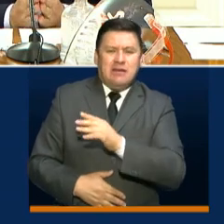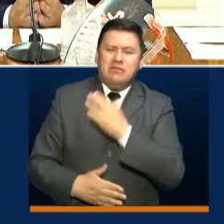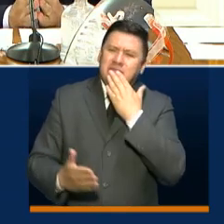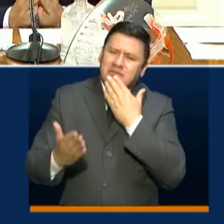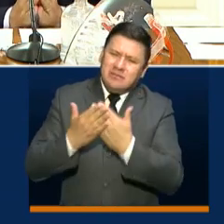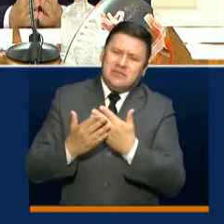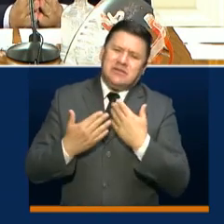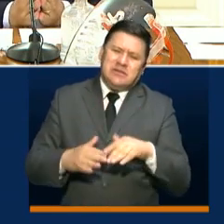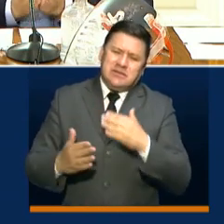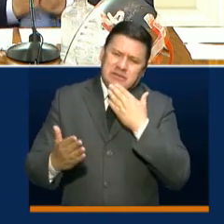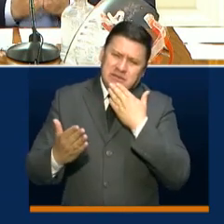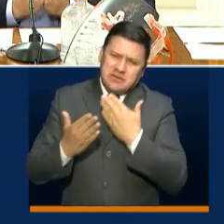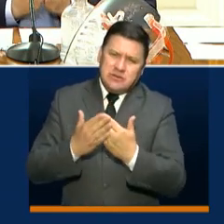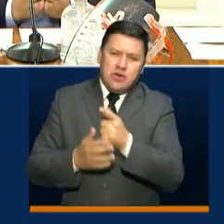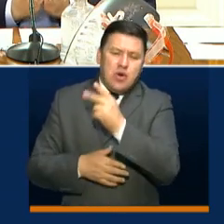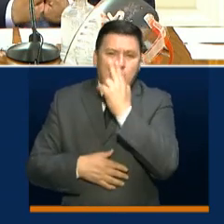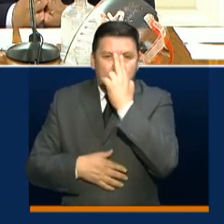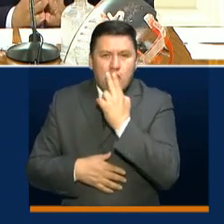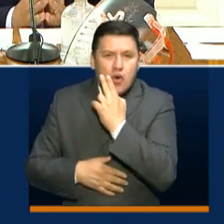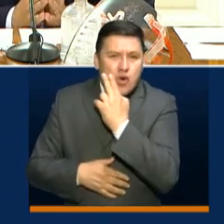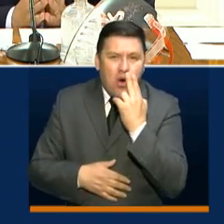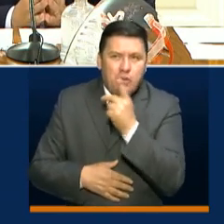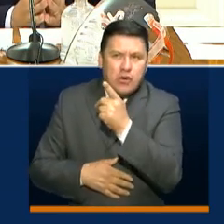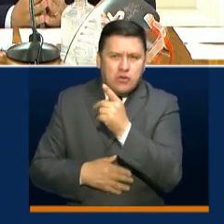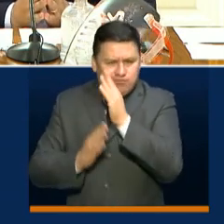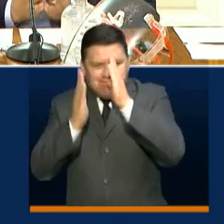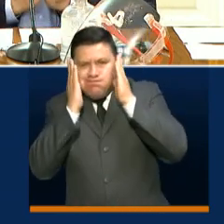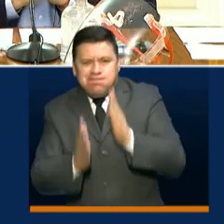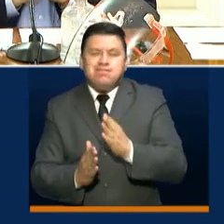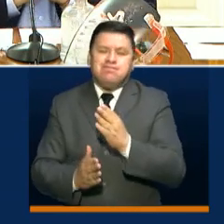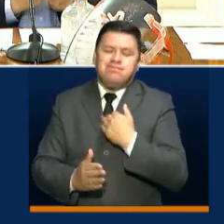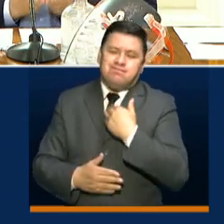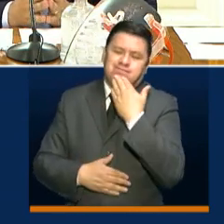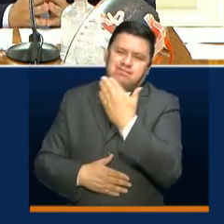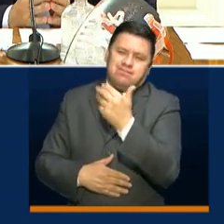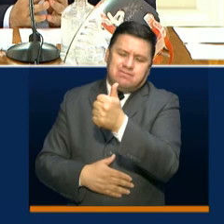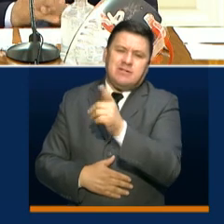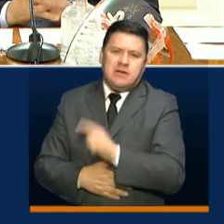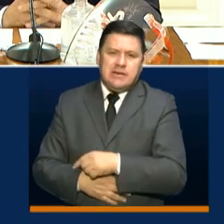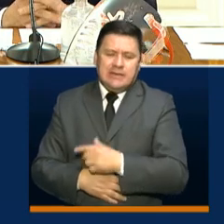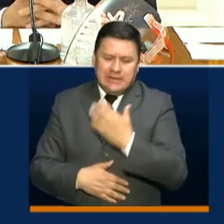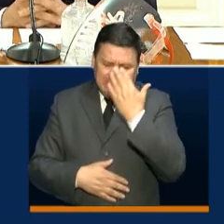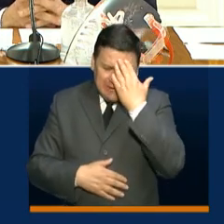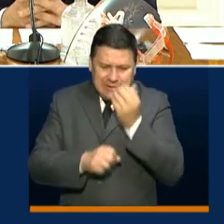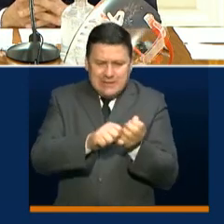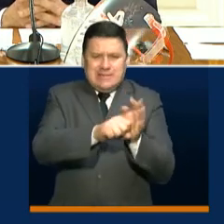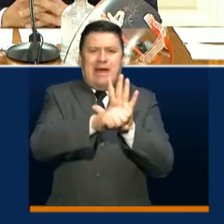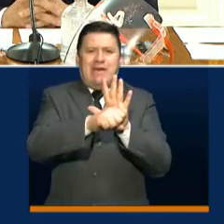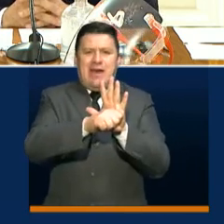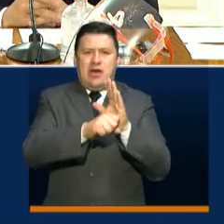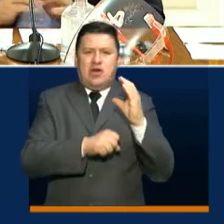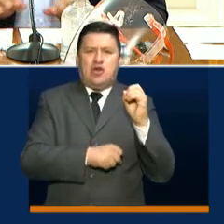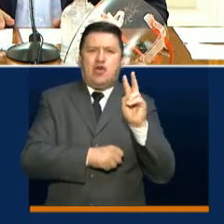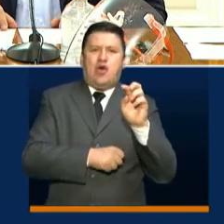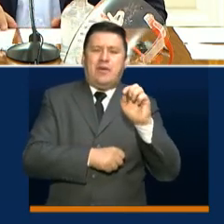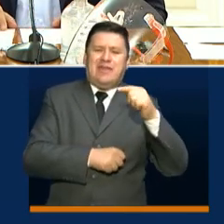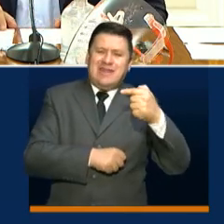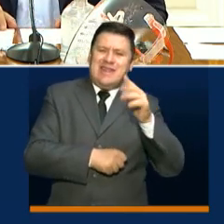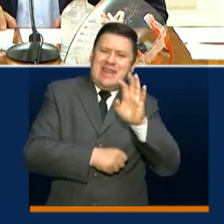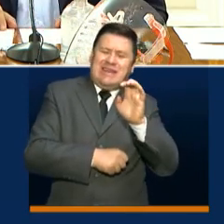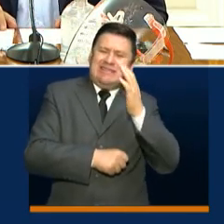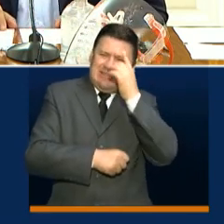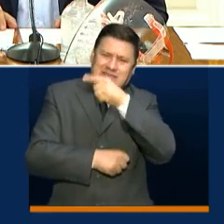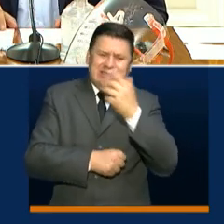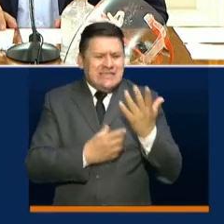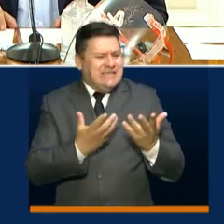agradeciéndole una vez más el compromiso que usted ha tenido en enfrentar con éxito el COVID-19. Sabemos de todo